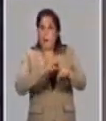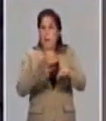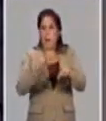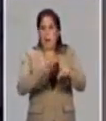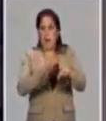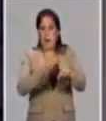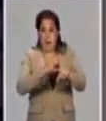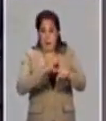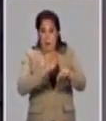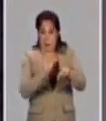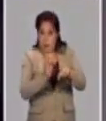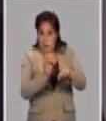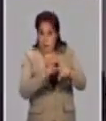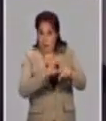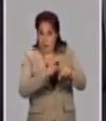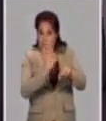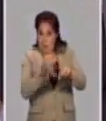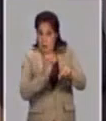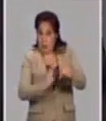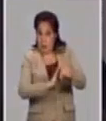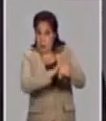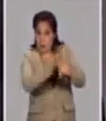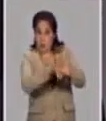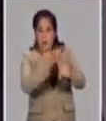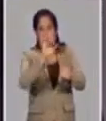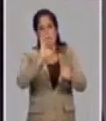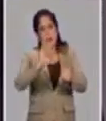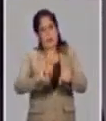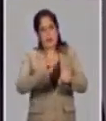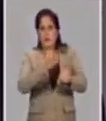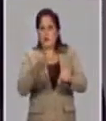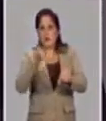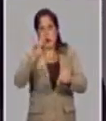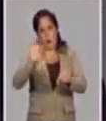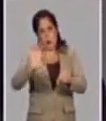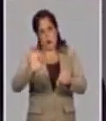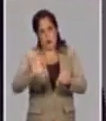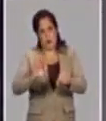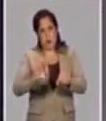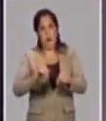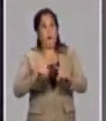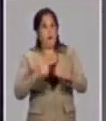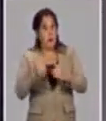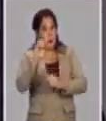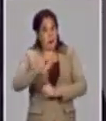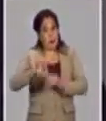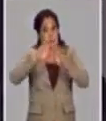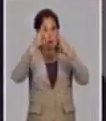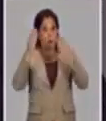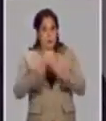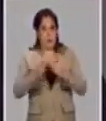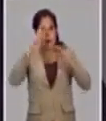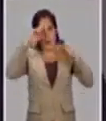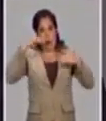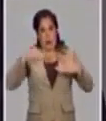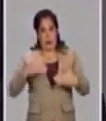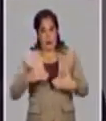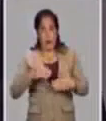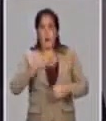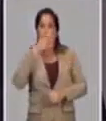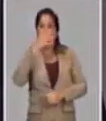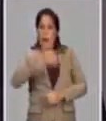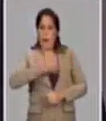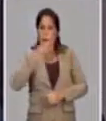de la enfermedad en sí, de la enfermedad, en un 70 a un 90%. No obstante, la Organización Mundial de la